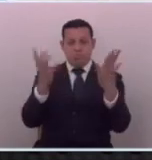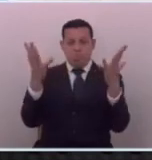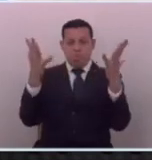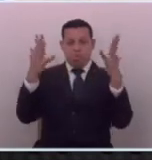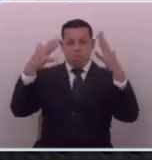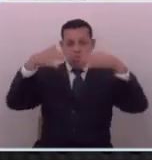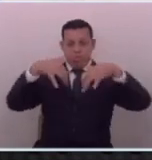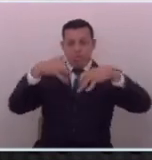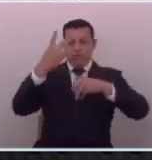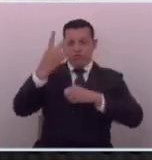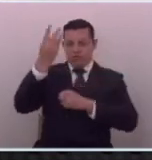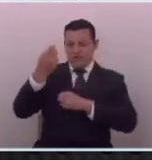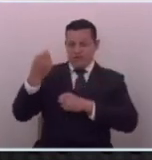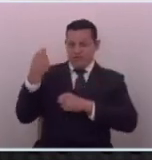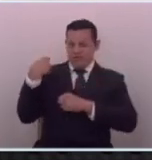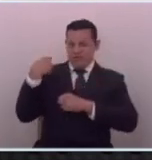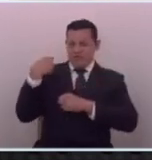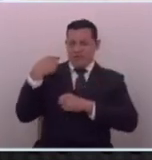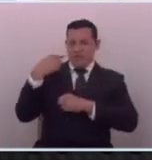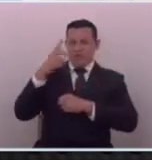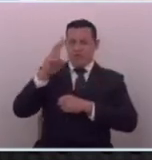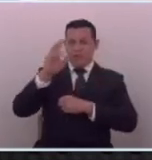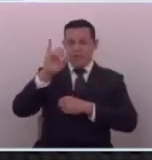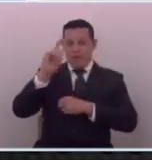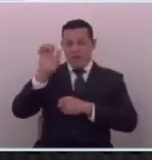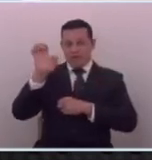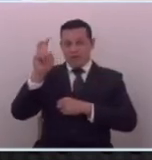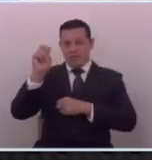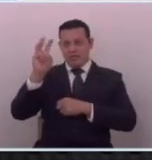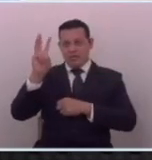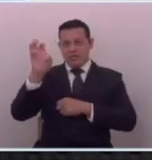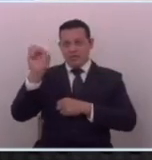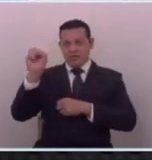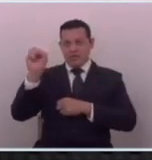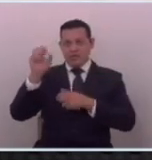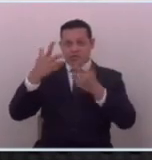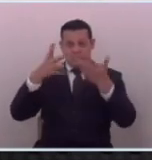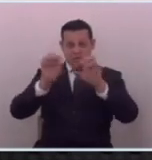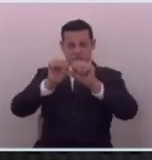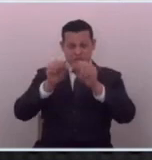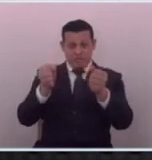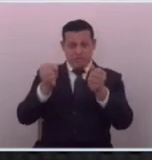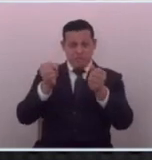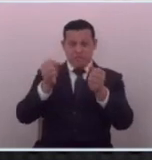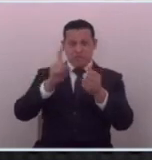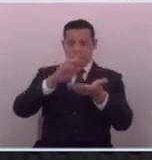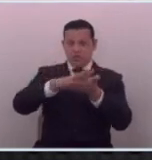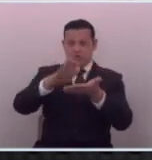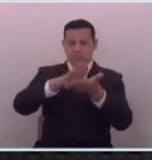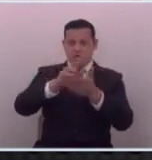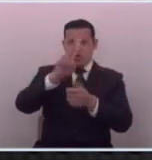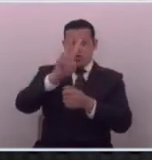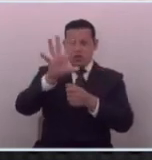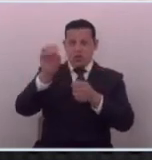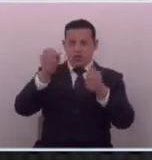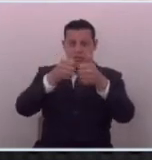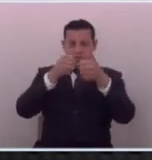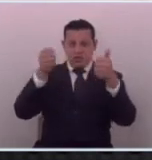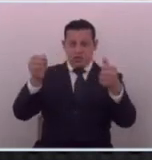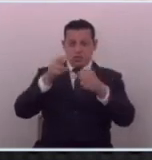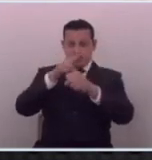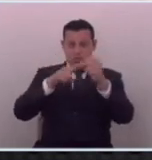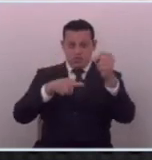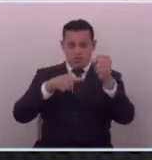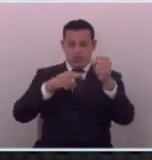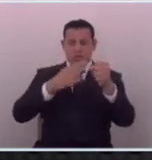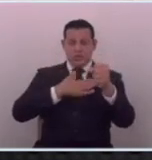días se anunció que Vice News estaba en quiebra ¿por qué? porque ya no va a recibir 250 millones de dólares